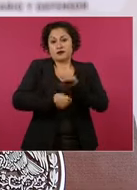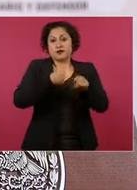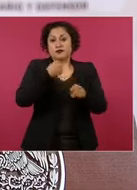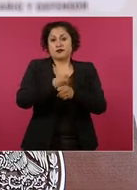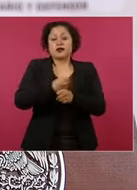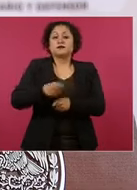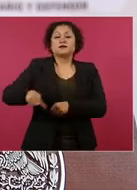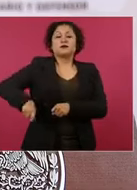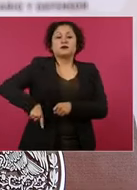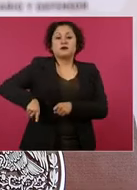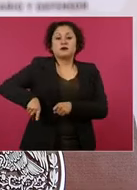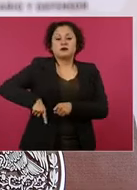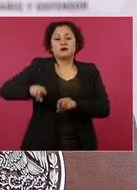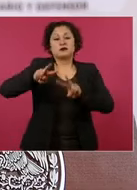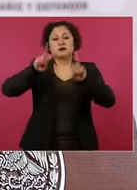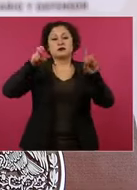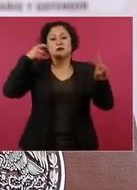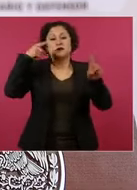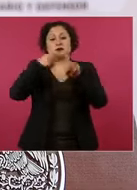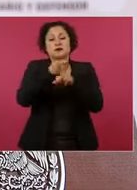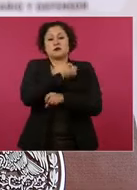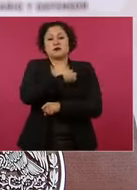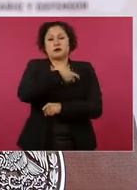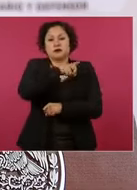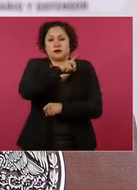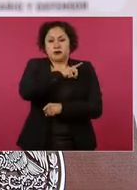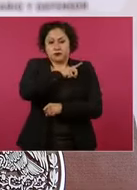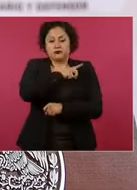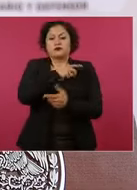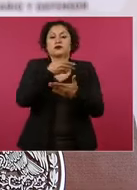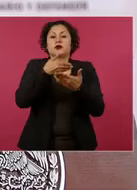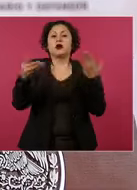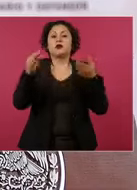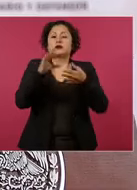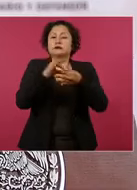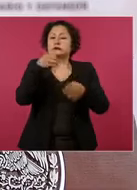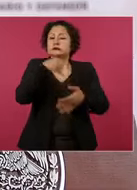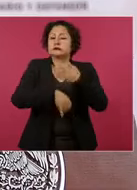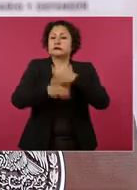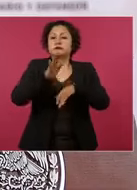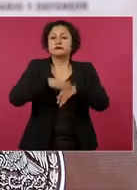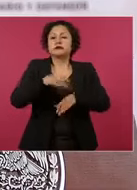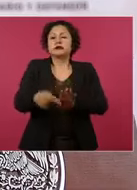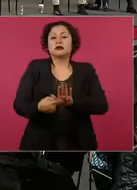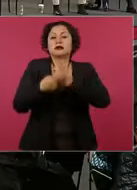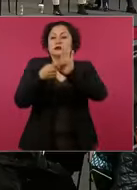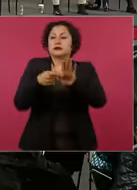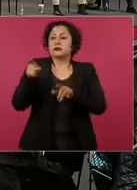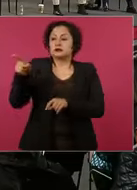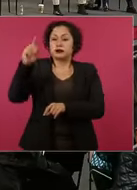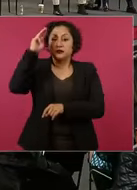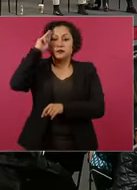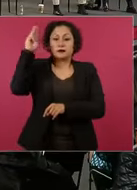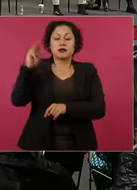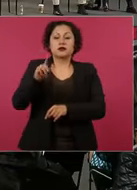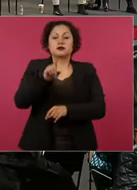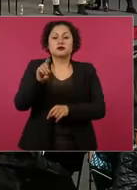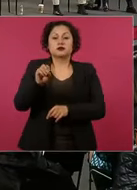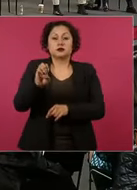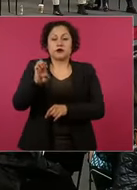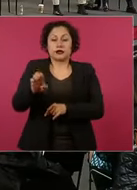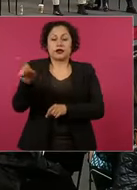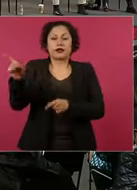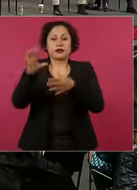para continuar con ello, el maestro Zoe, como ya fue mencionado, se informará los logros que tiene el INSS Bienestar